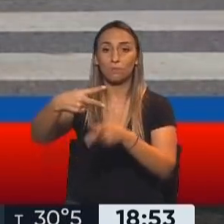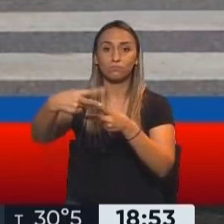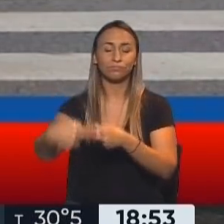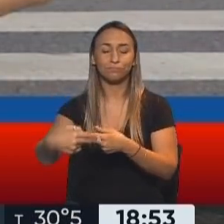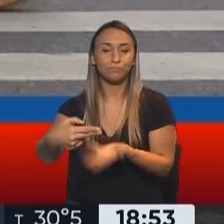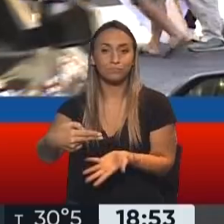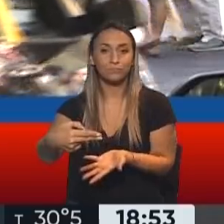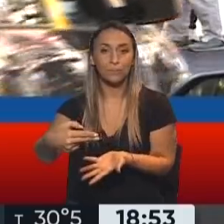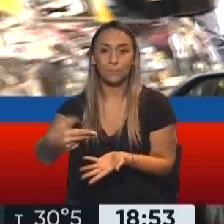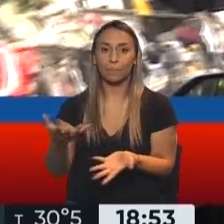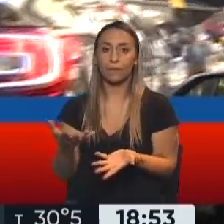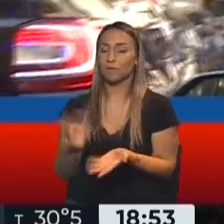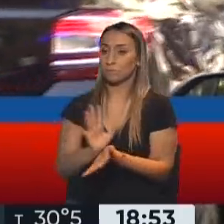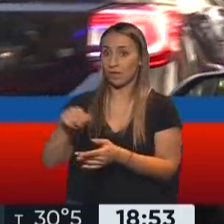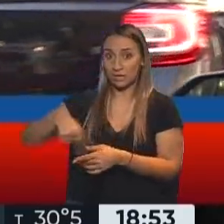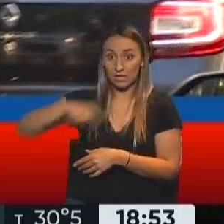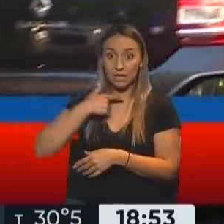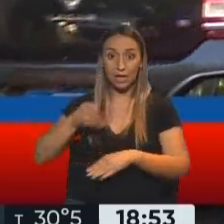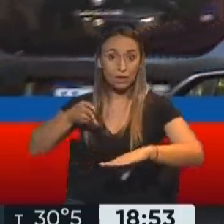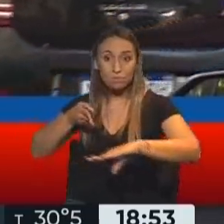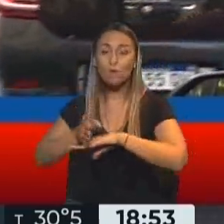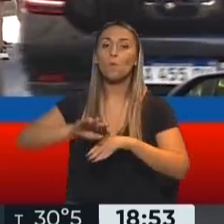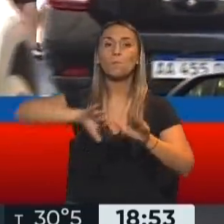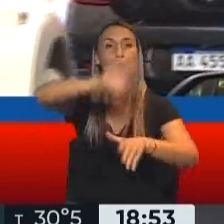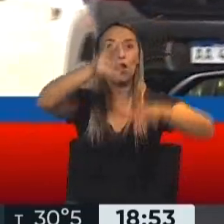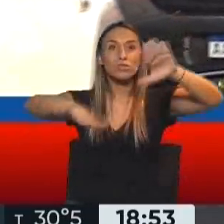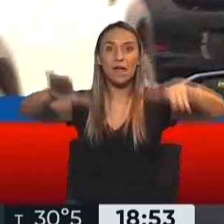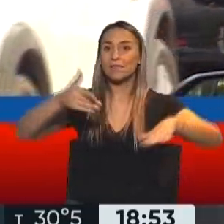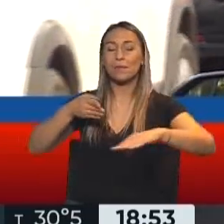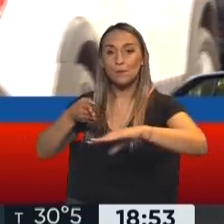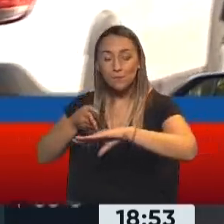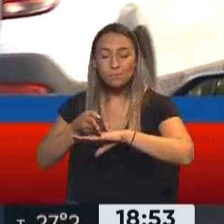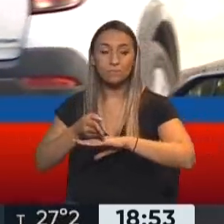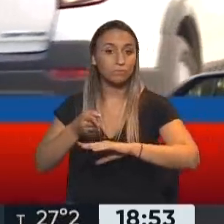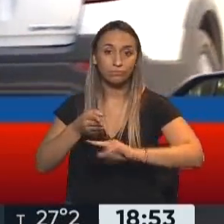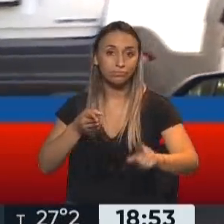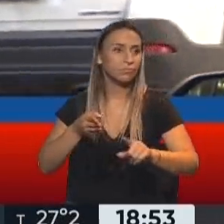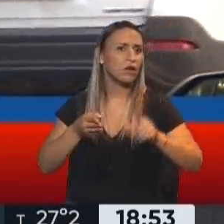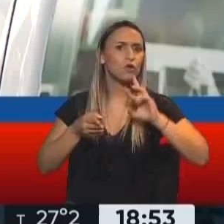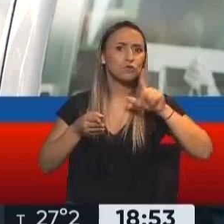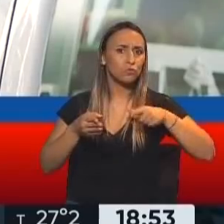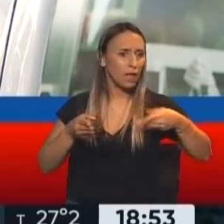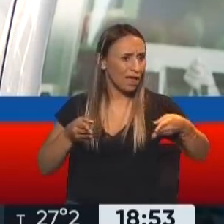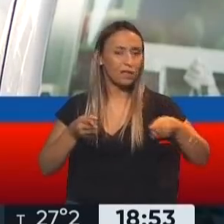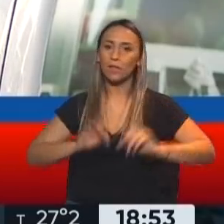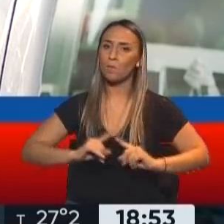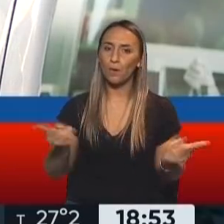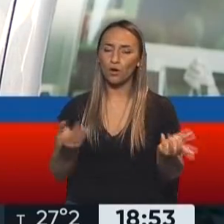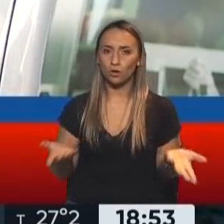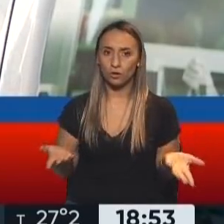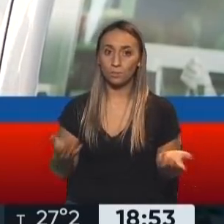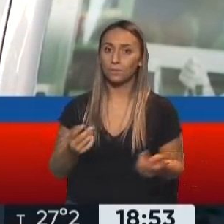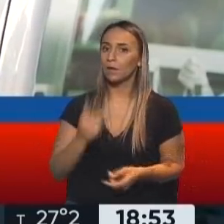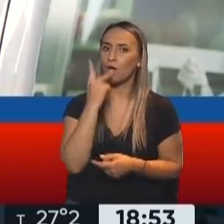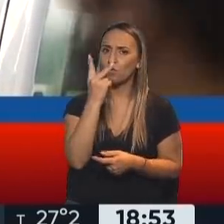O sea que no solo se les impide el paso por la montaña, sino también por la ruta, que supuestamente son las dos